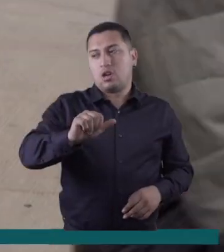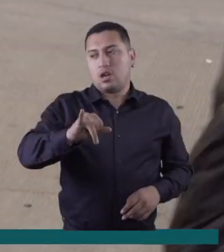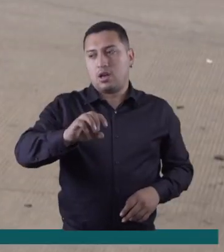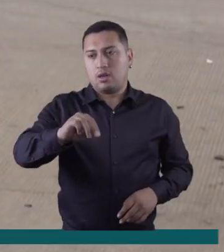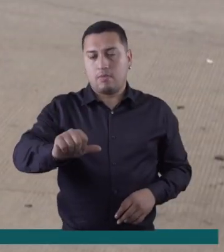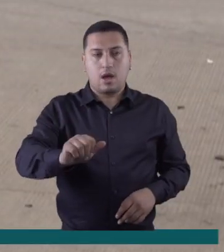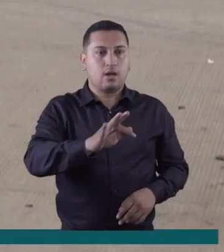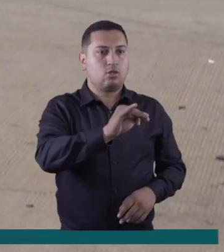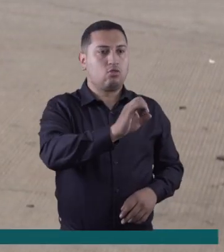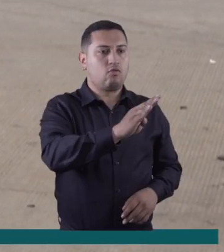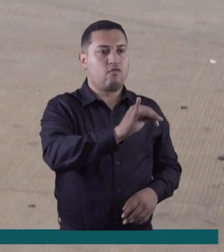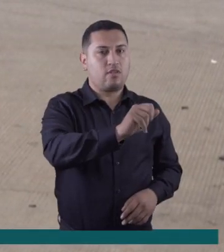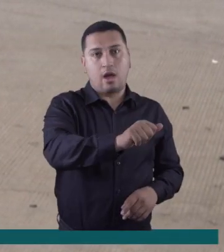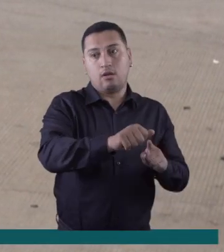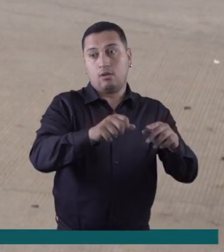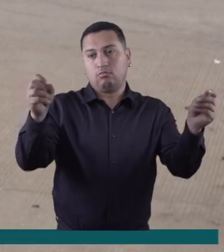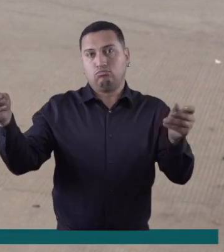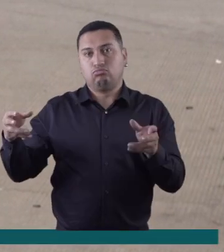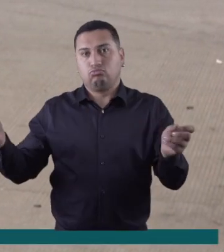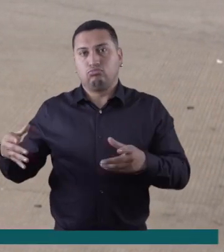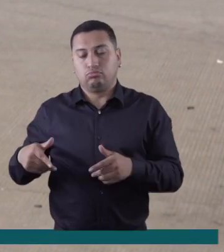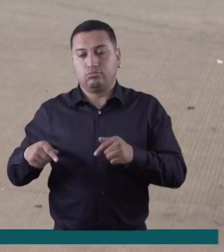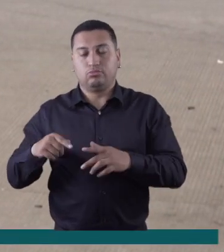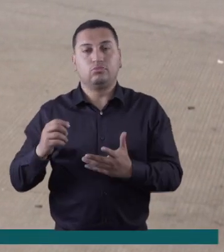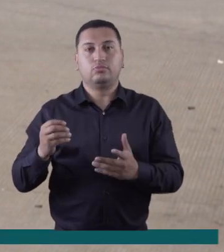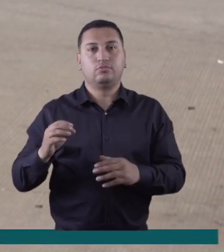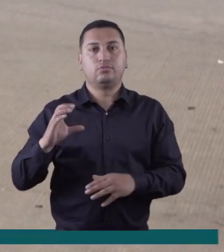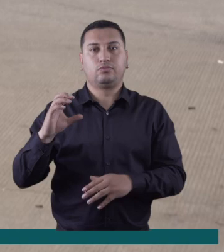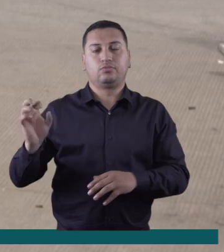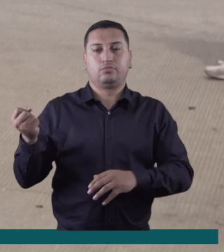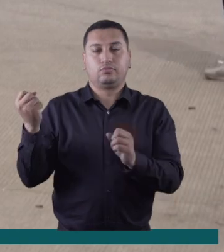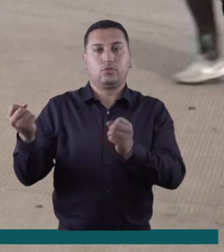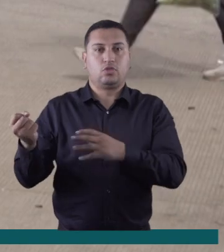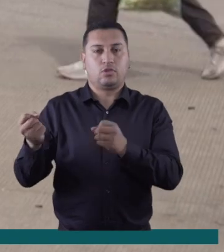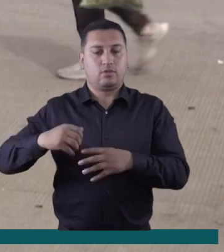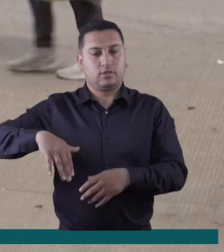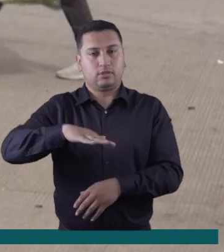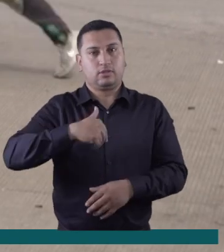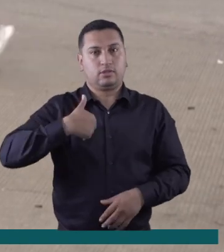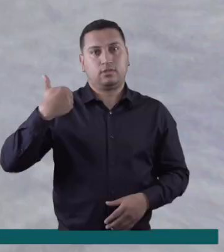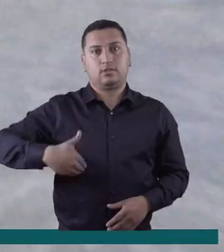y Tobia. Desde Corabastos, en la capital del país, Edixon Ruiz, Enlace 13.